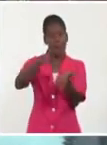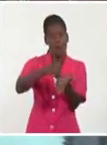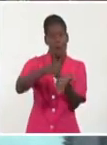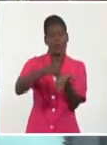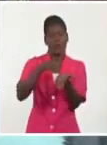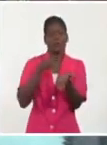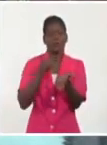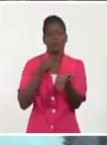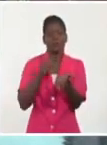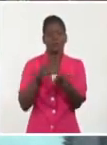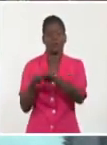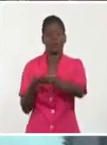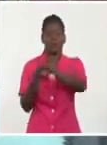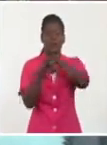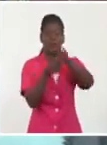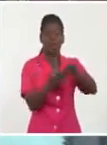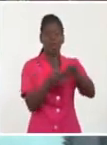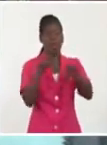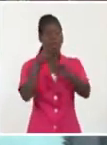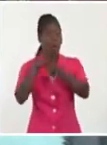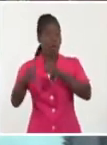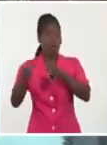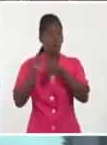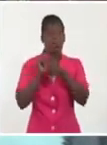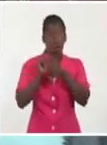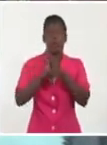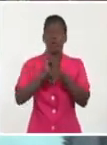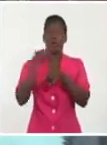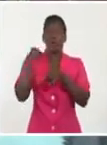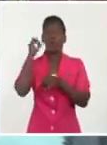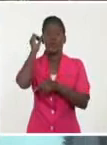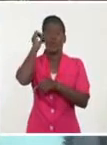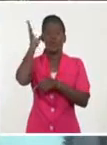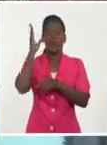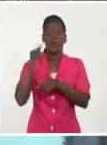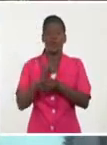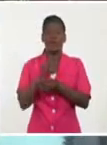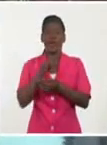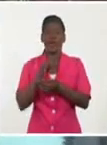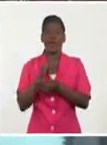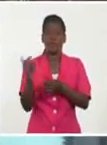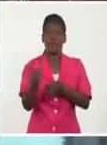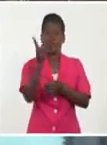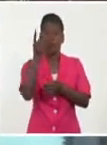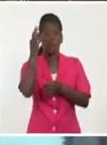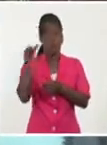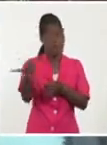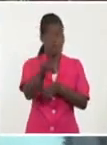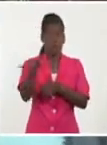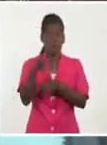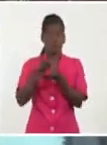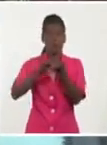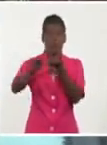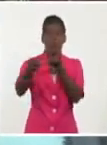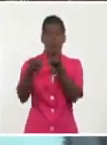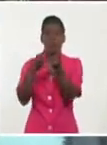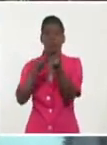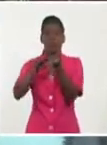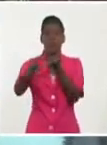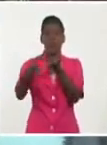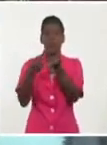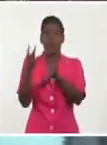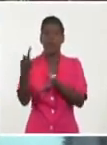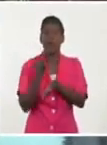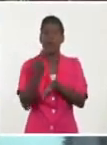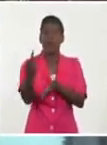característica, a distancia, chateando, están tratando de encontrar a una tercera que tiene una